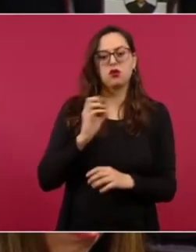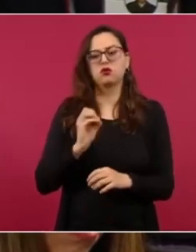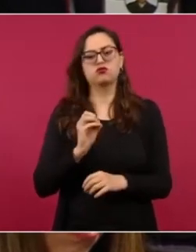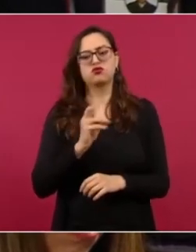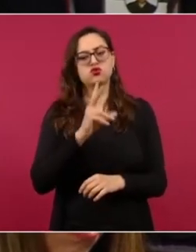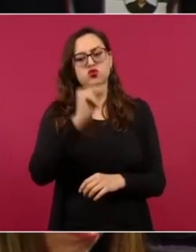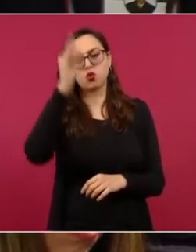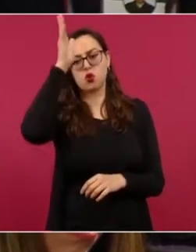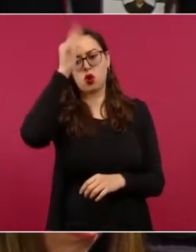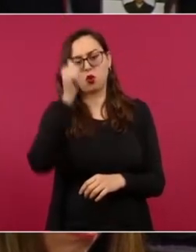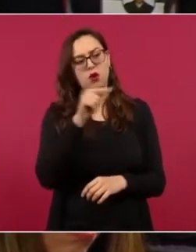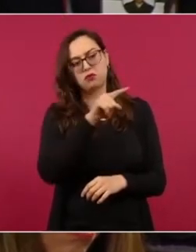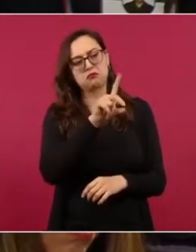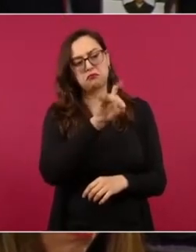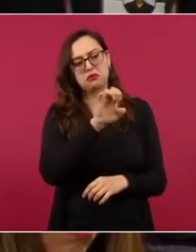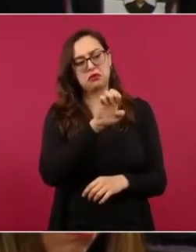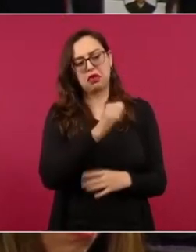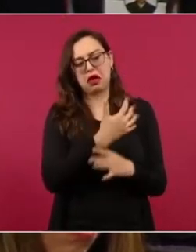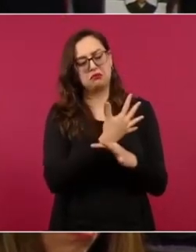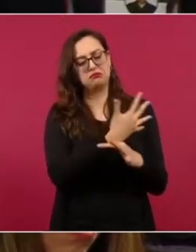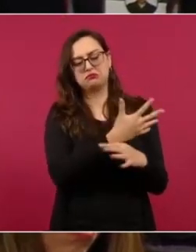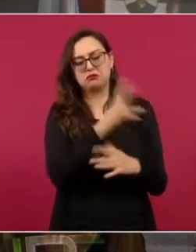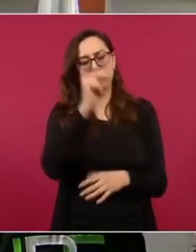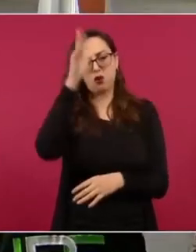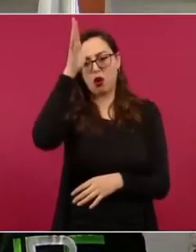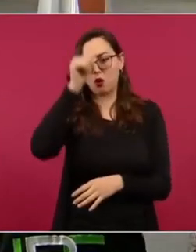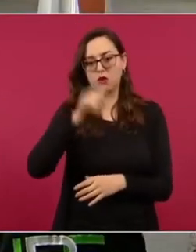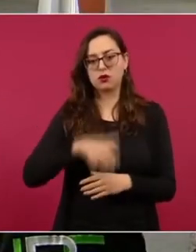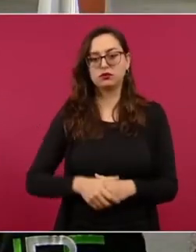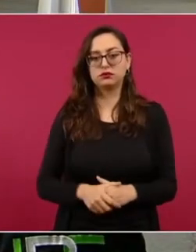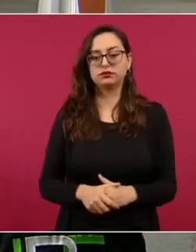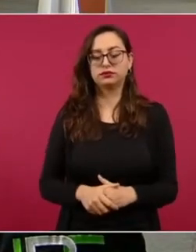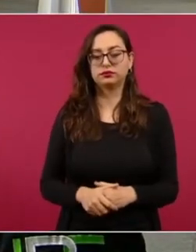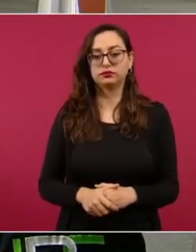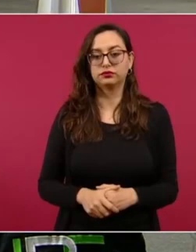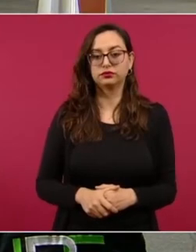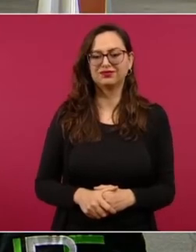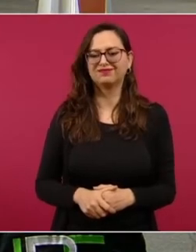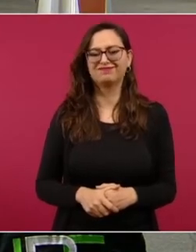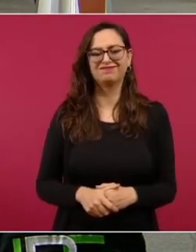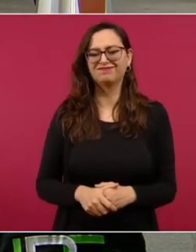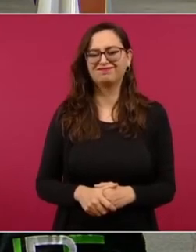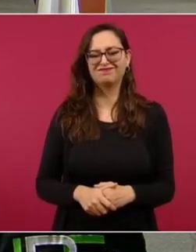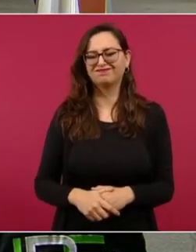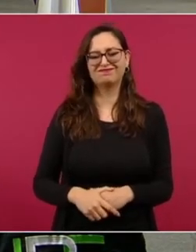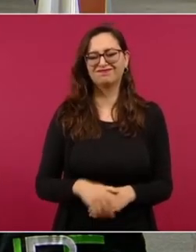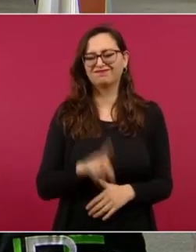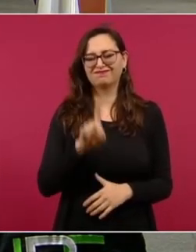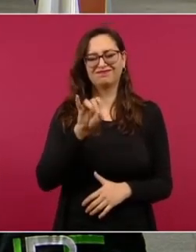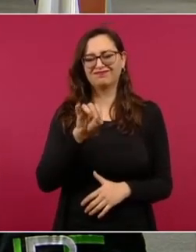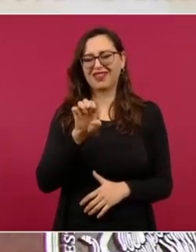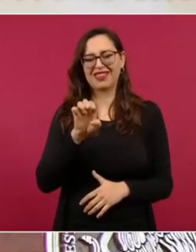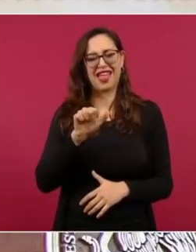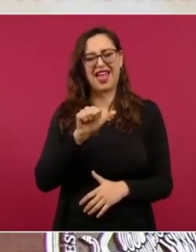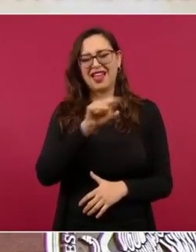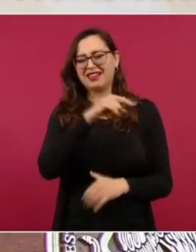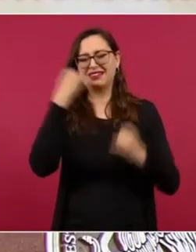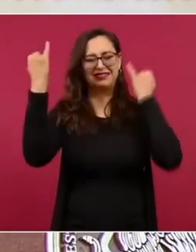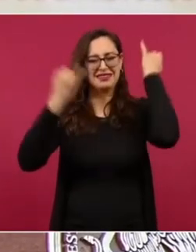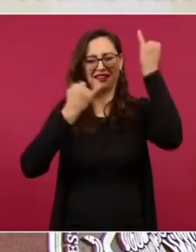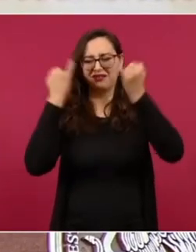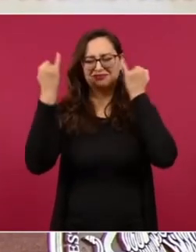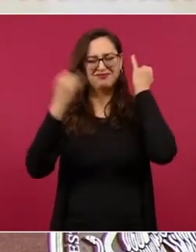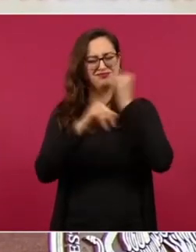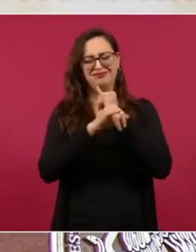precisamente lo que se tiene en cuanto al informe de Estados Unidos? Sí, están muy desinformados. En una ocasión